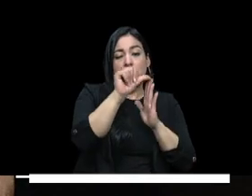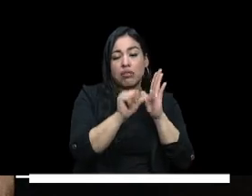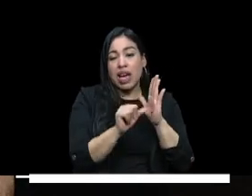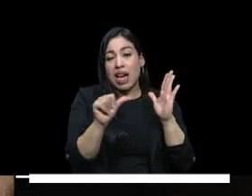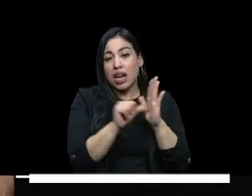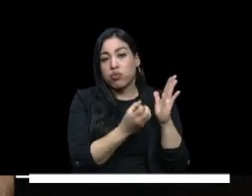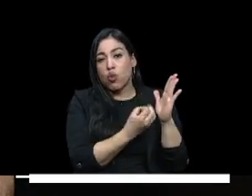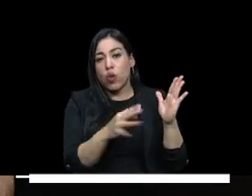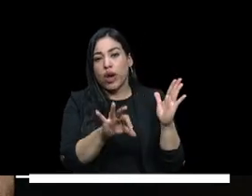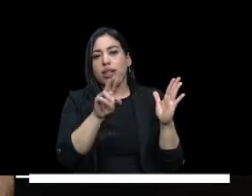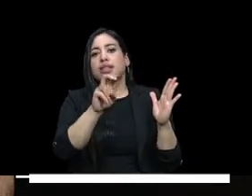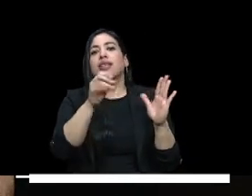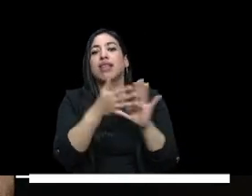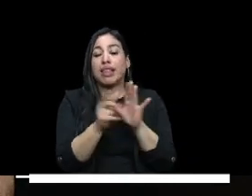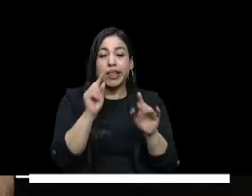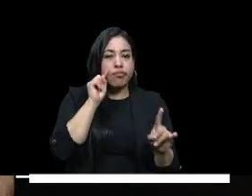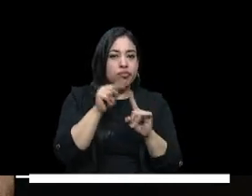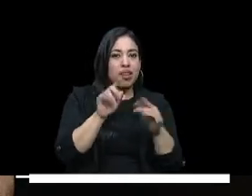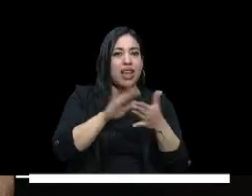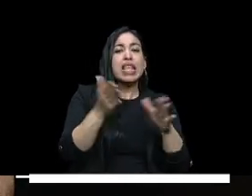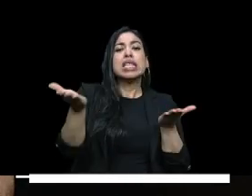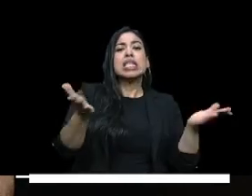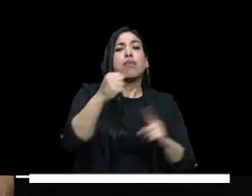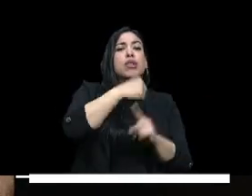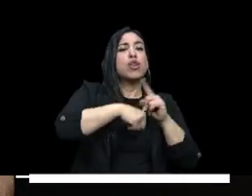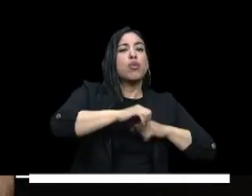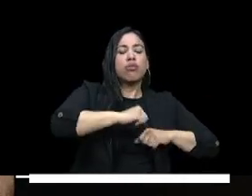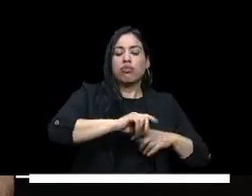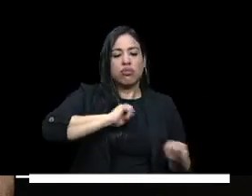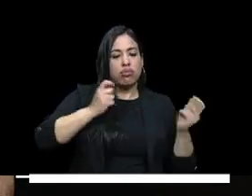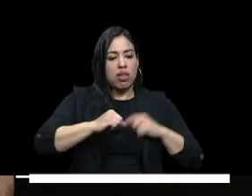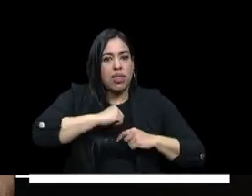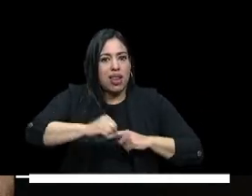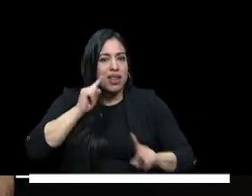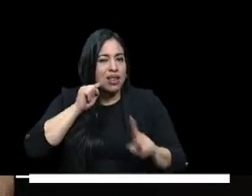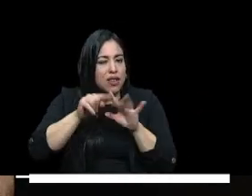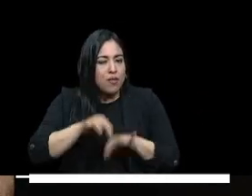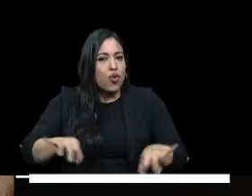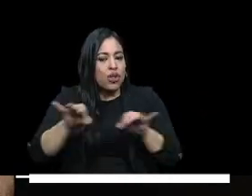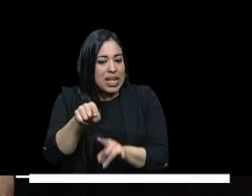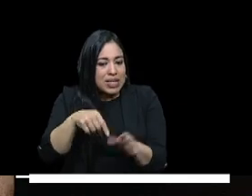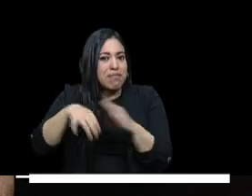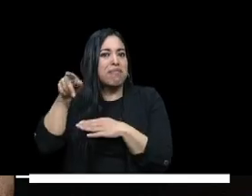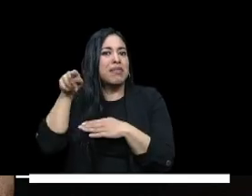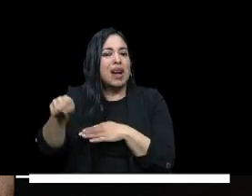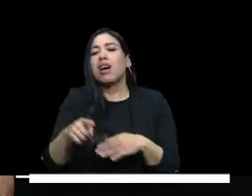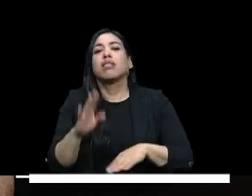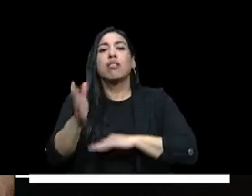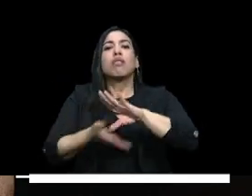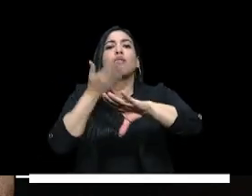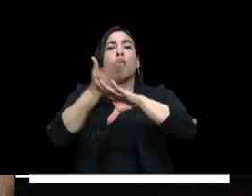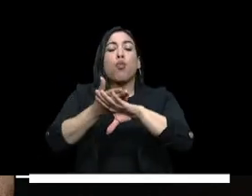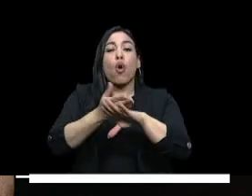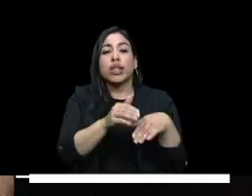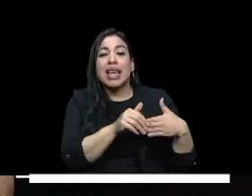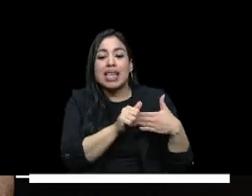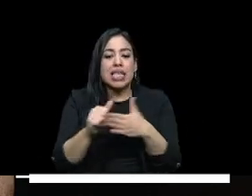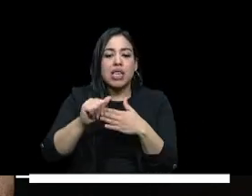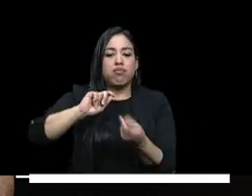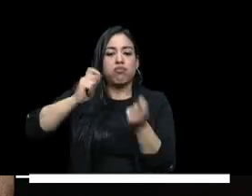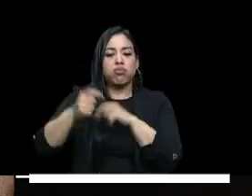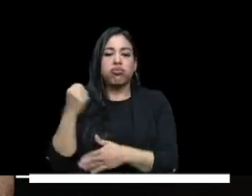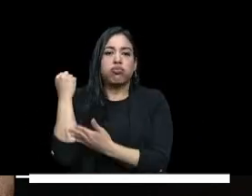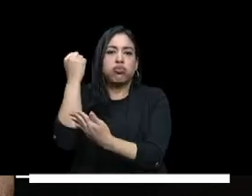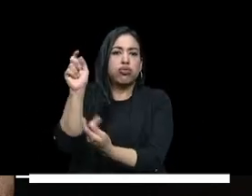en donde avanzamos de esa visión de servicio público a un derecho fundamental la propuesta presenta una nueva hoja de ruta para el